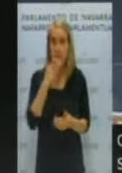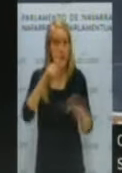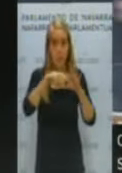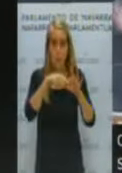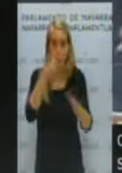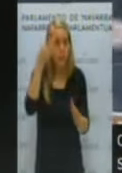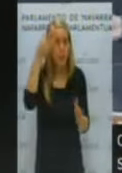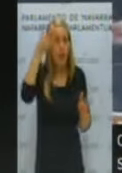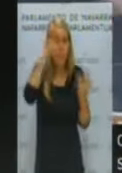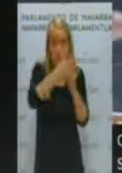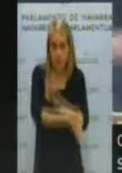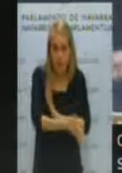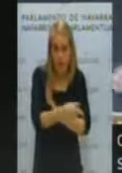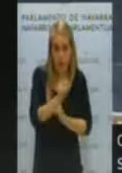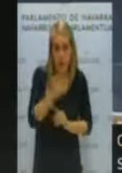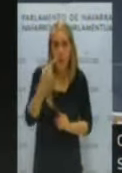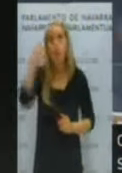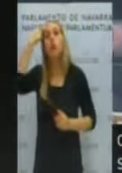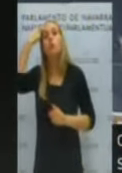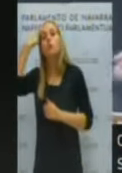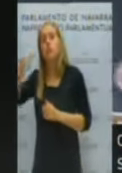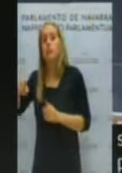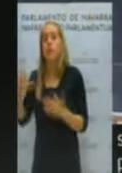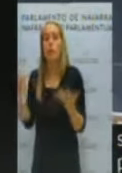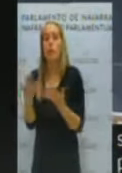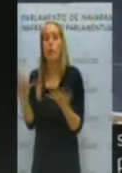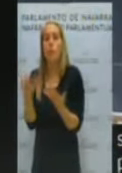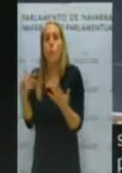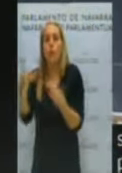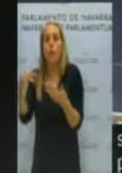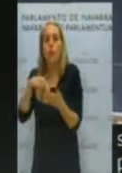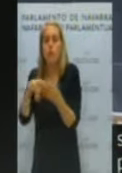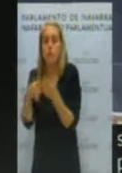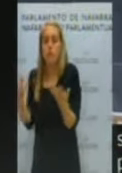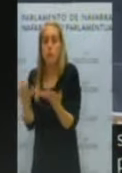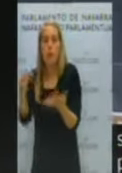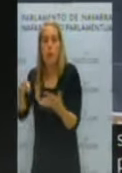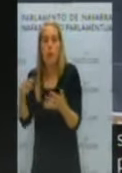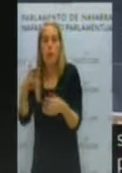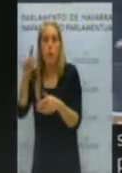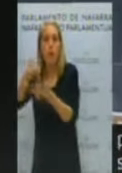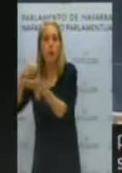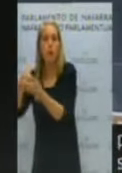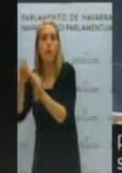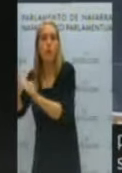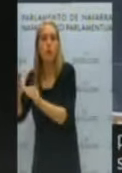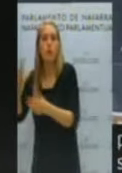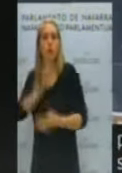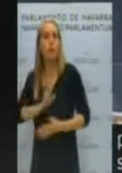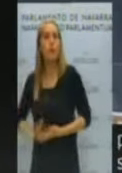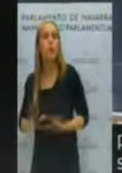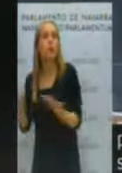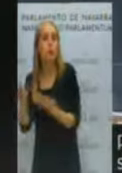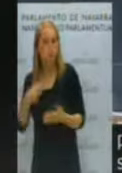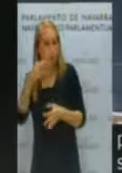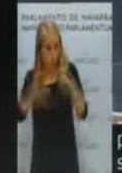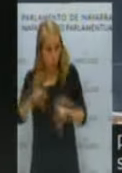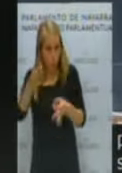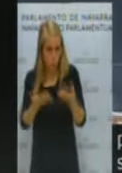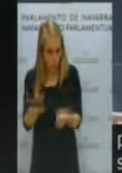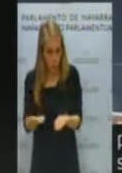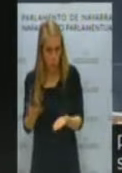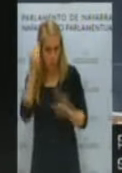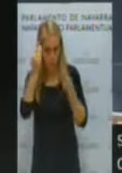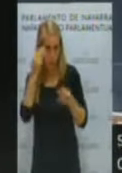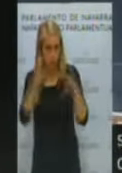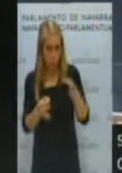fija puedan tener ya y saber el conocer cuál va a ser el sistema que se va a establecer para su contratación como interinos. No cree que es justo. No